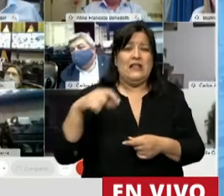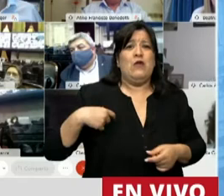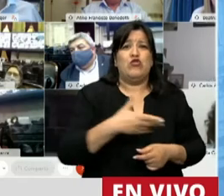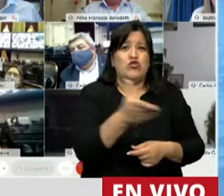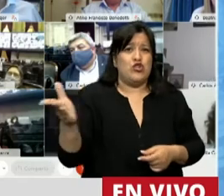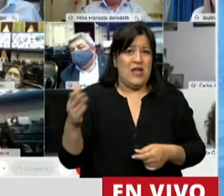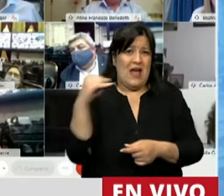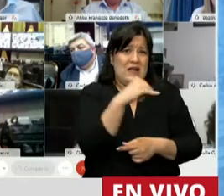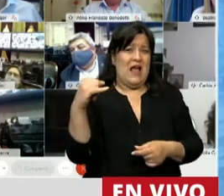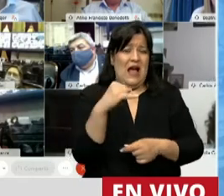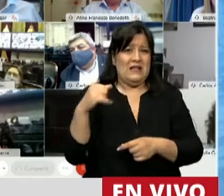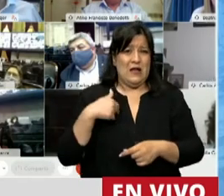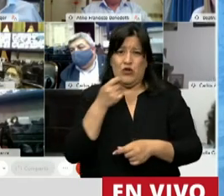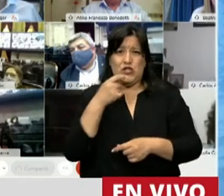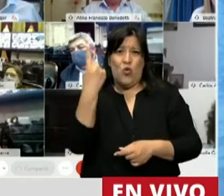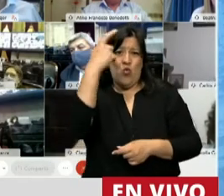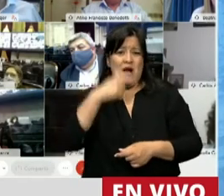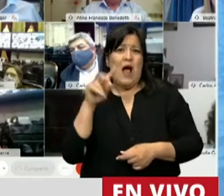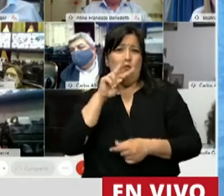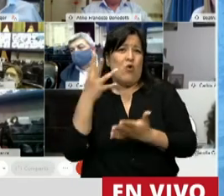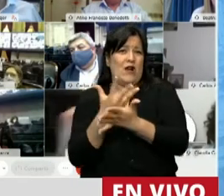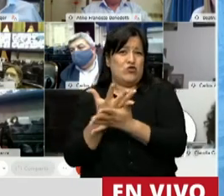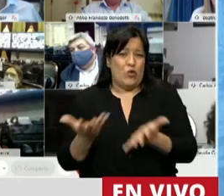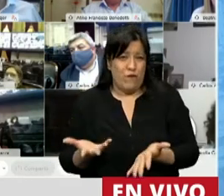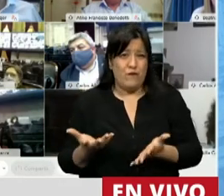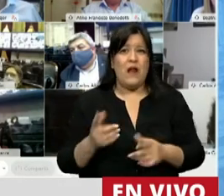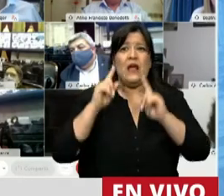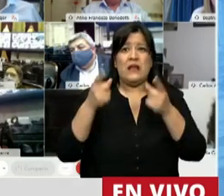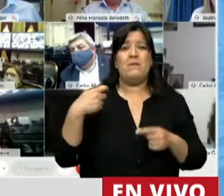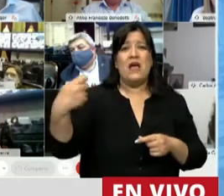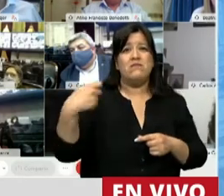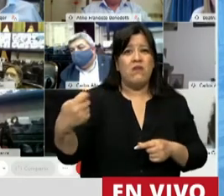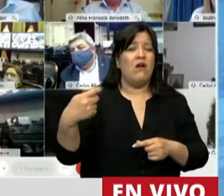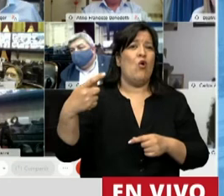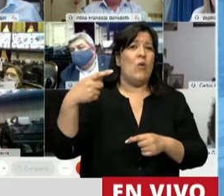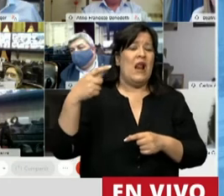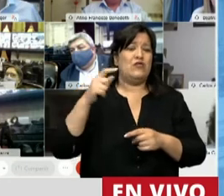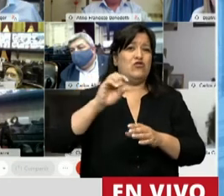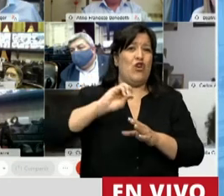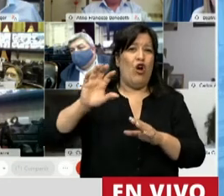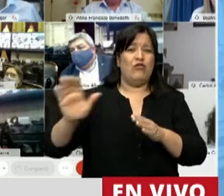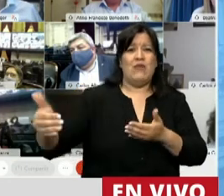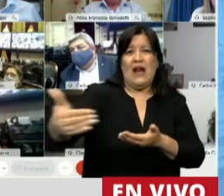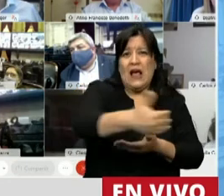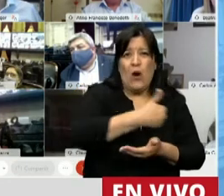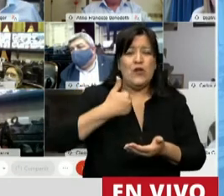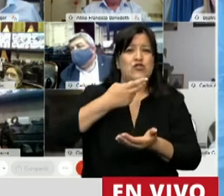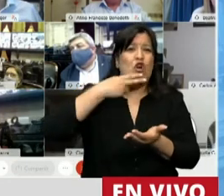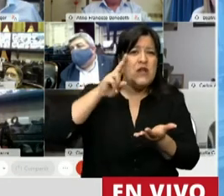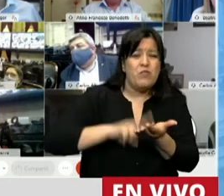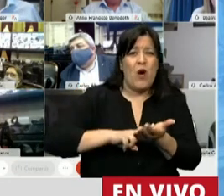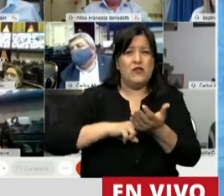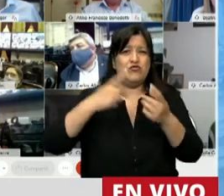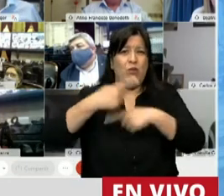su conjunto. Serán menos los ingresos para el sistema previsional y menos la recaudación impositiva